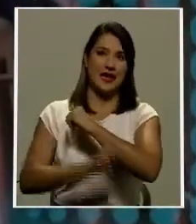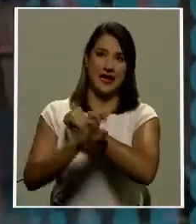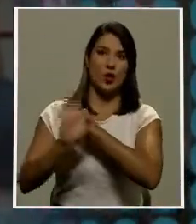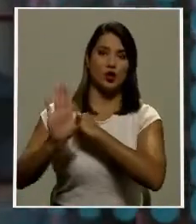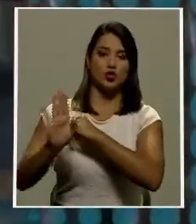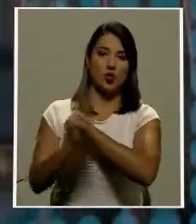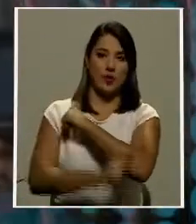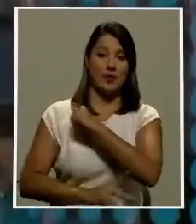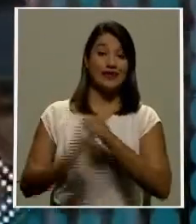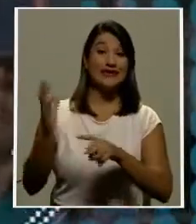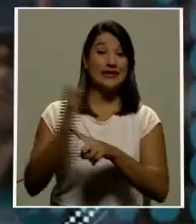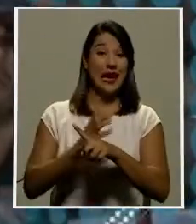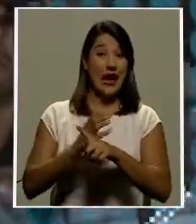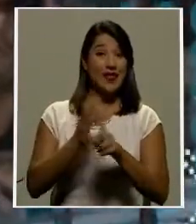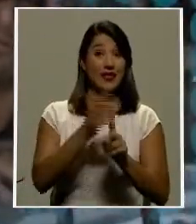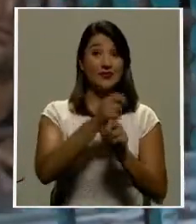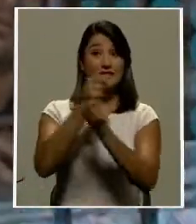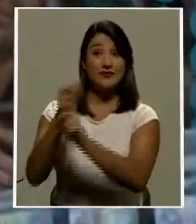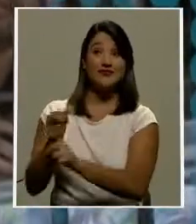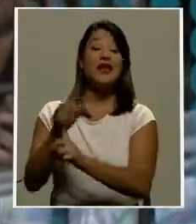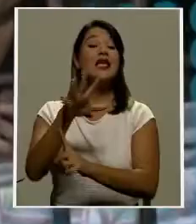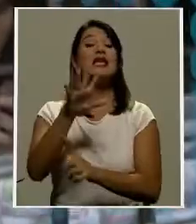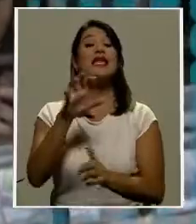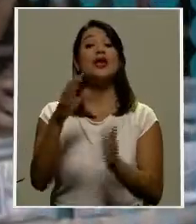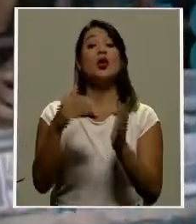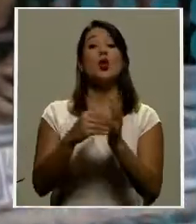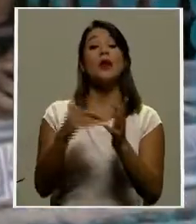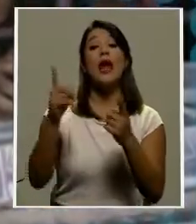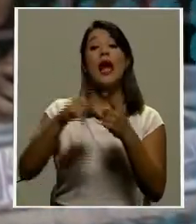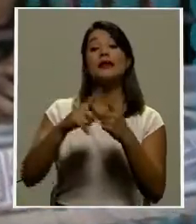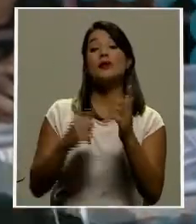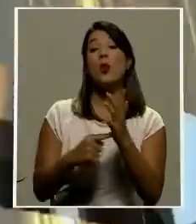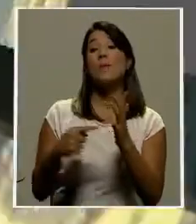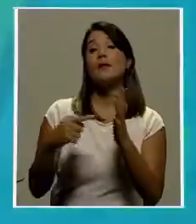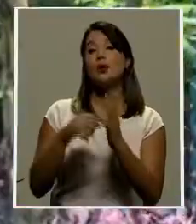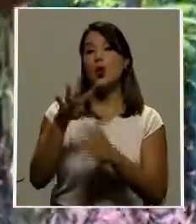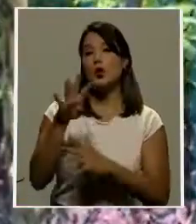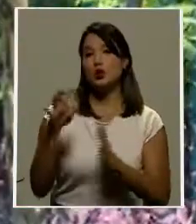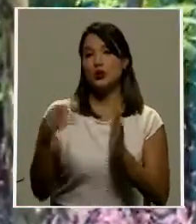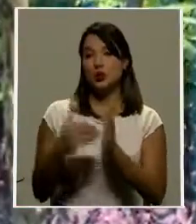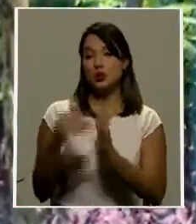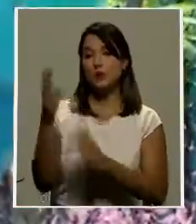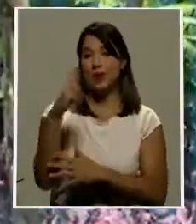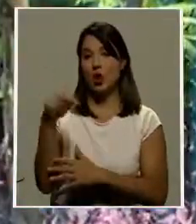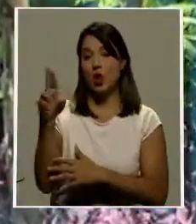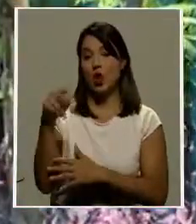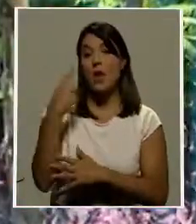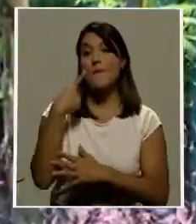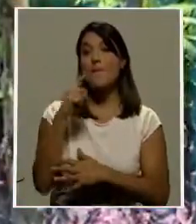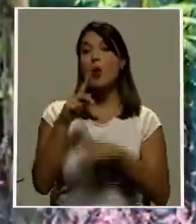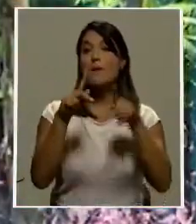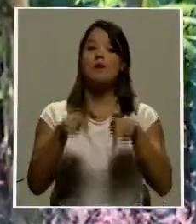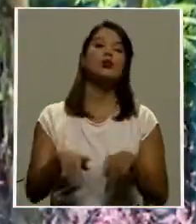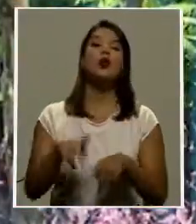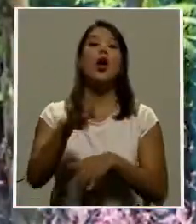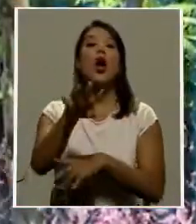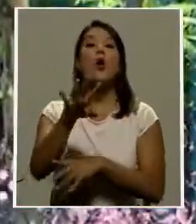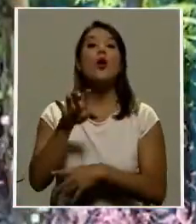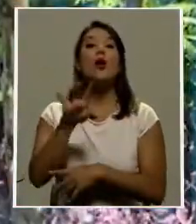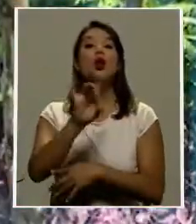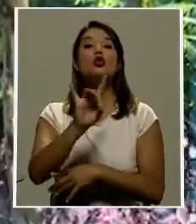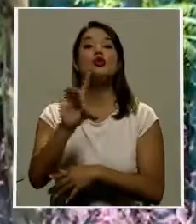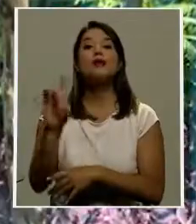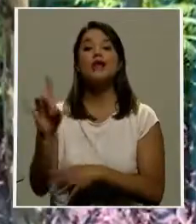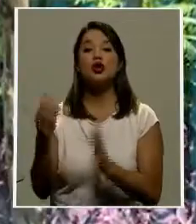proceso le cuesta al Estado entre 500 mil y 1 millón 400 mil colones. Música 488 mil